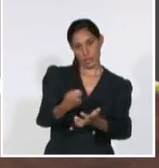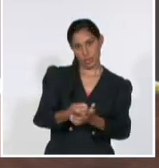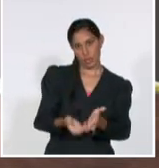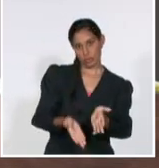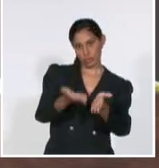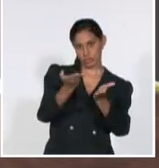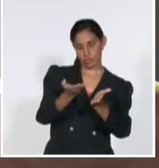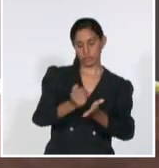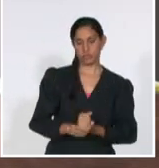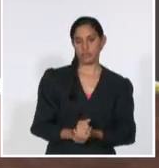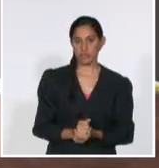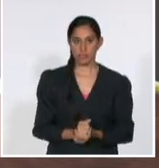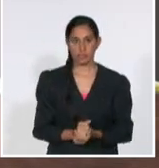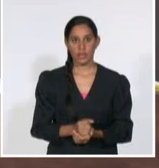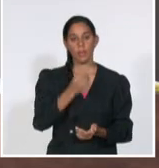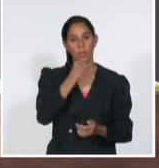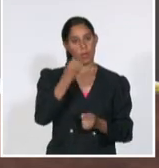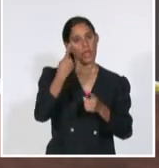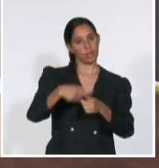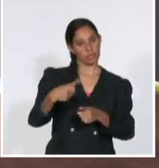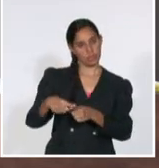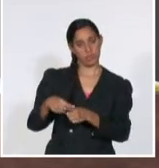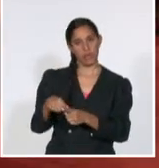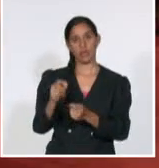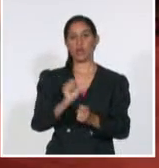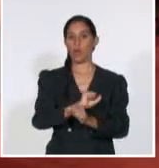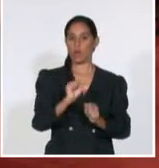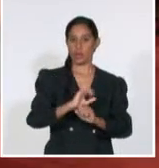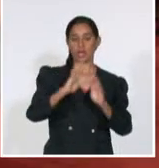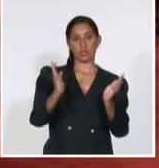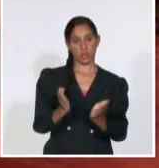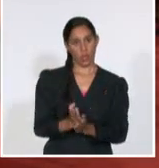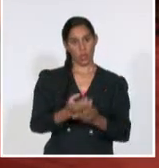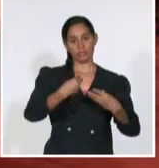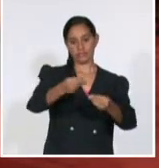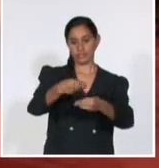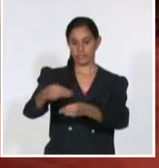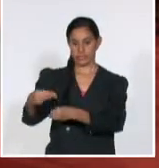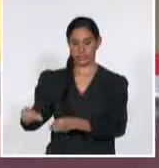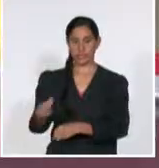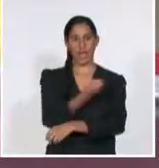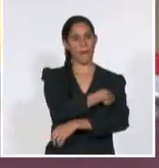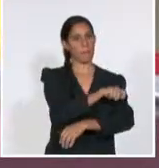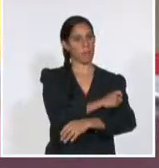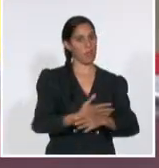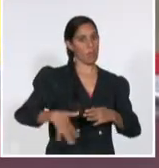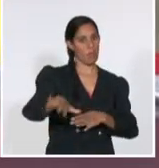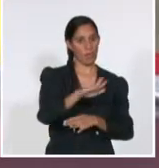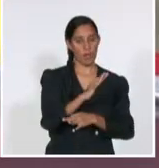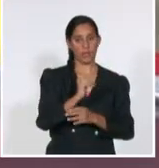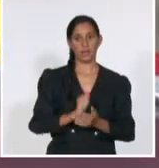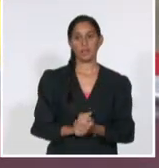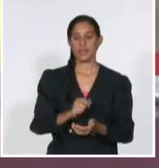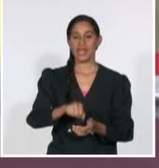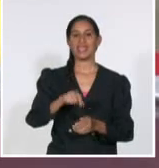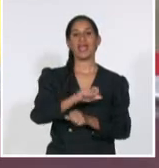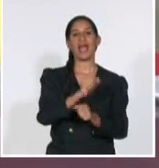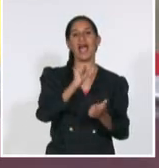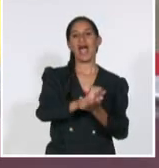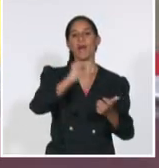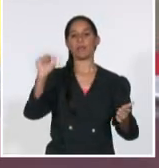Se pueden lograr incluso mejores salarios, se pueden repartir utilidades. En esta sesión, el máximo órgano de gobierno aprobó la cartera de